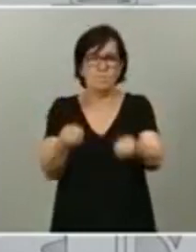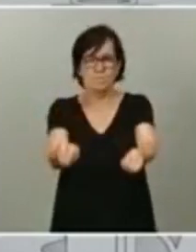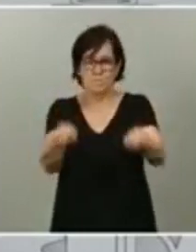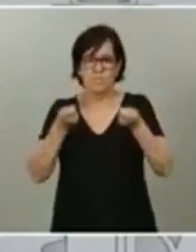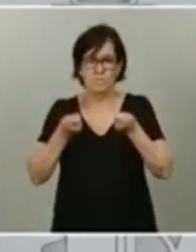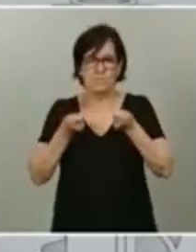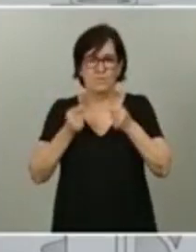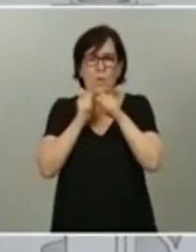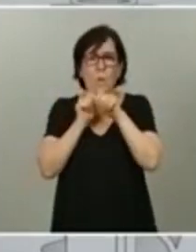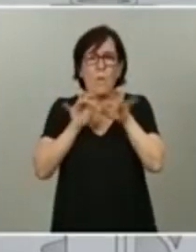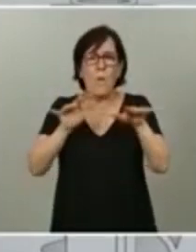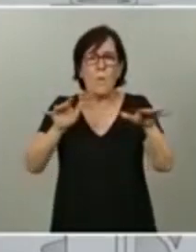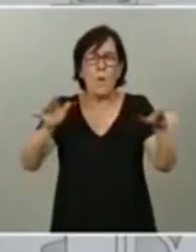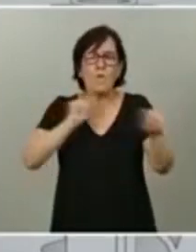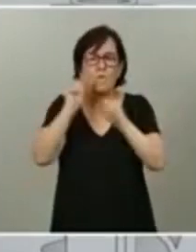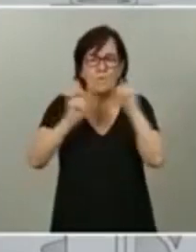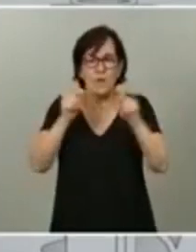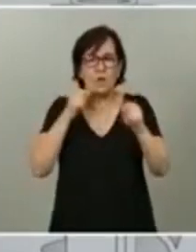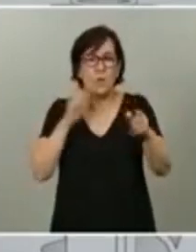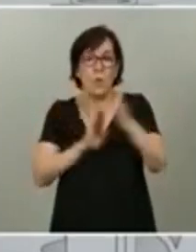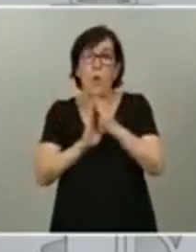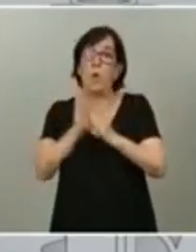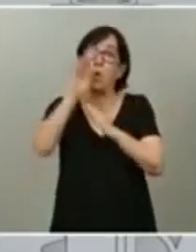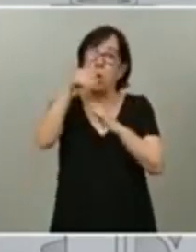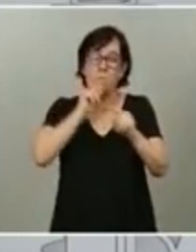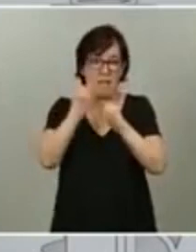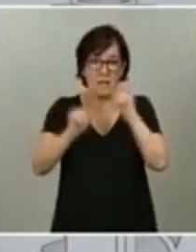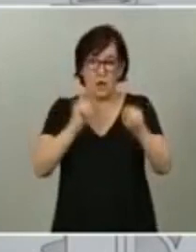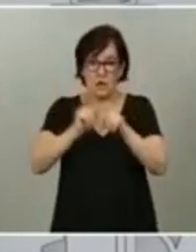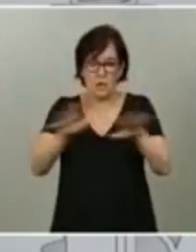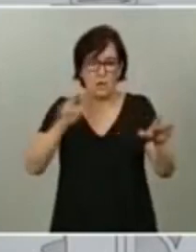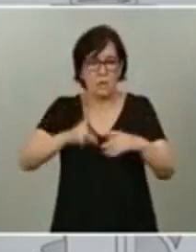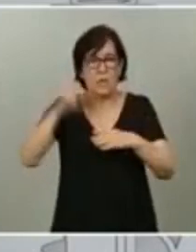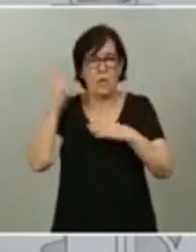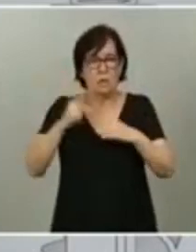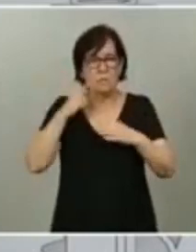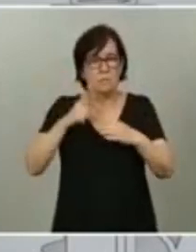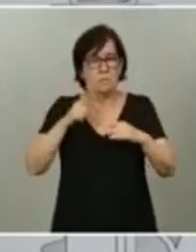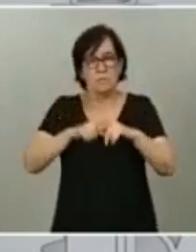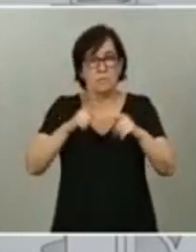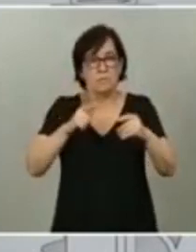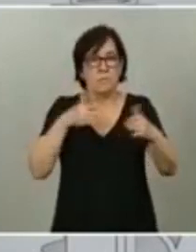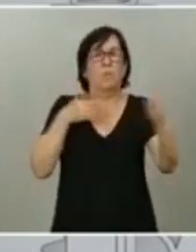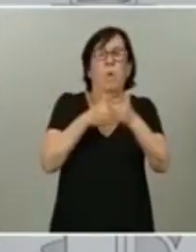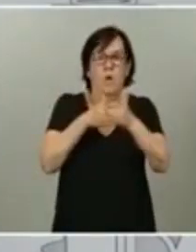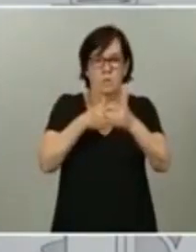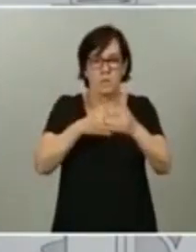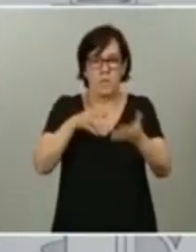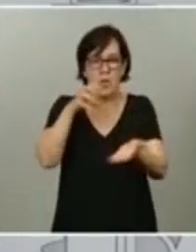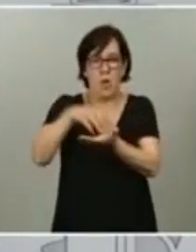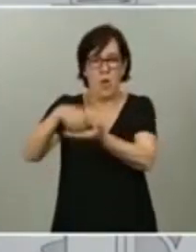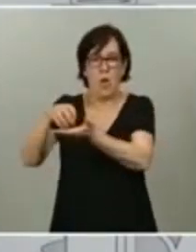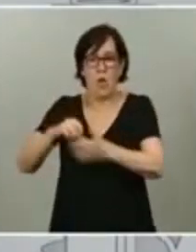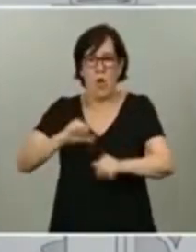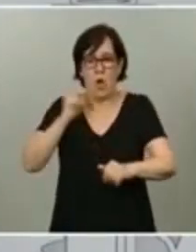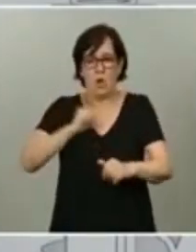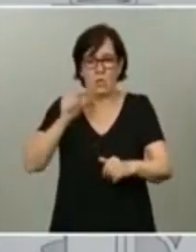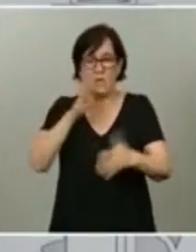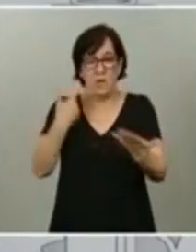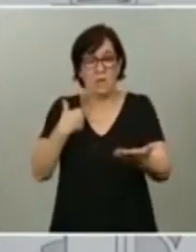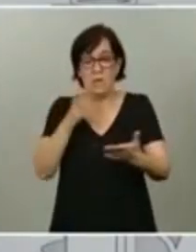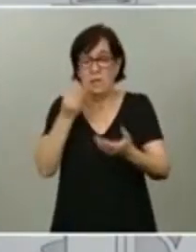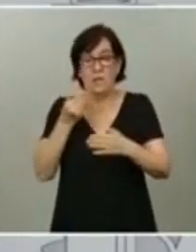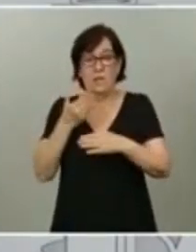la curva de contagio, evitar en definitiva el colapso de nuestros hospitales. En resumen, el propósito común que teníamos todos era